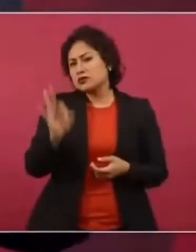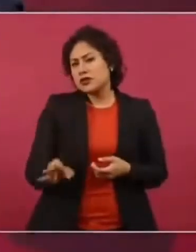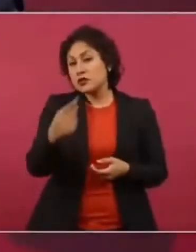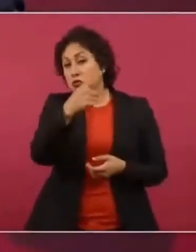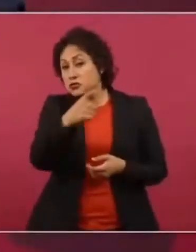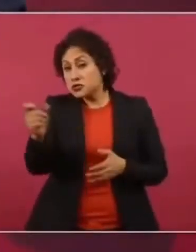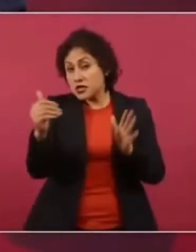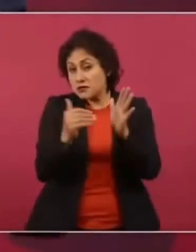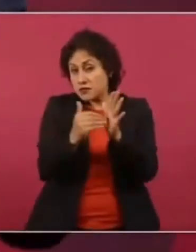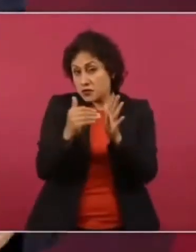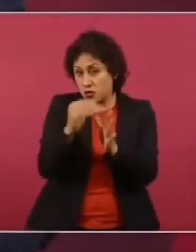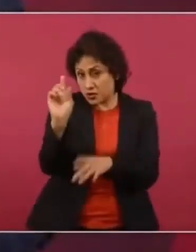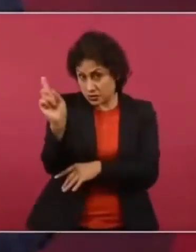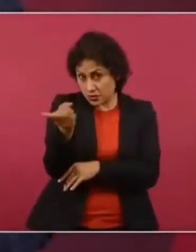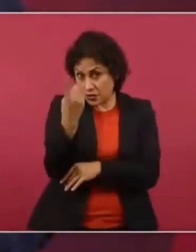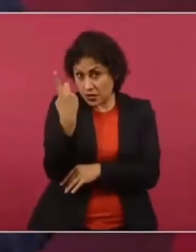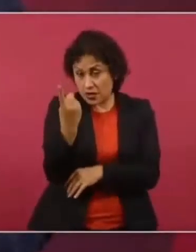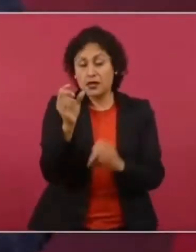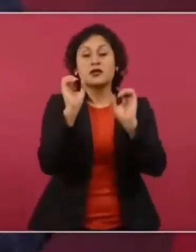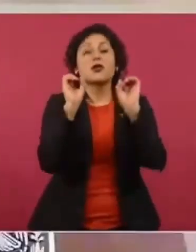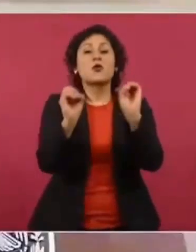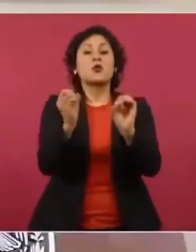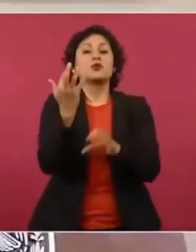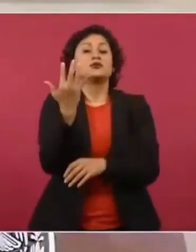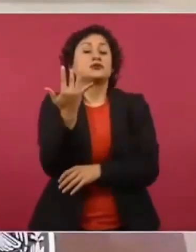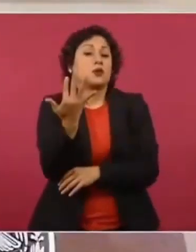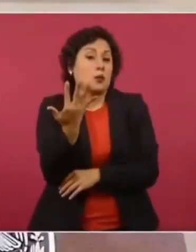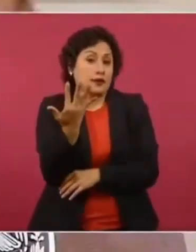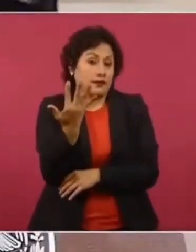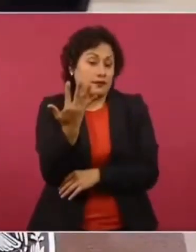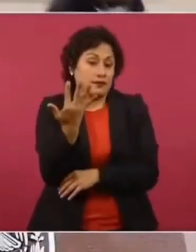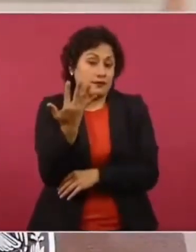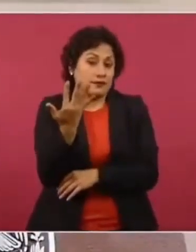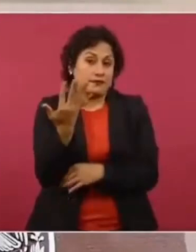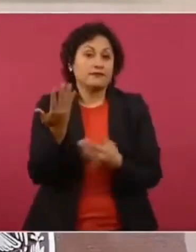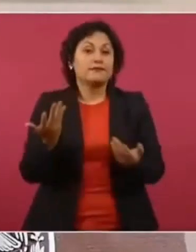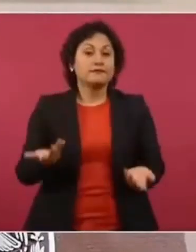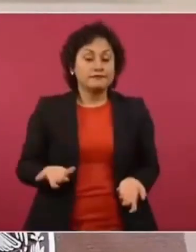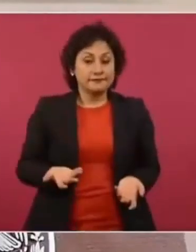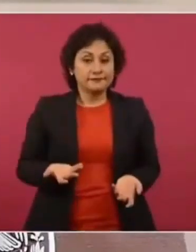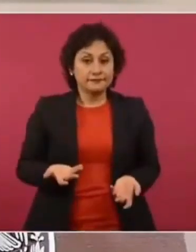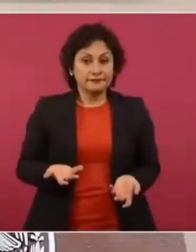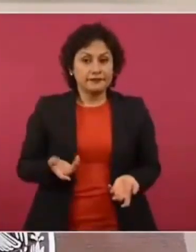O cincuenta. ¿Y cómo le hizo?